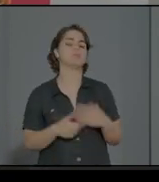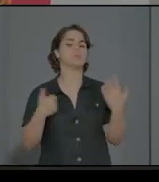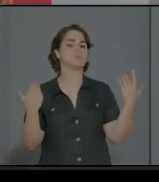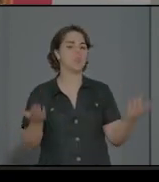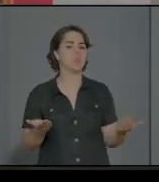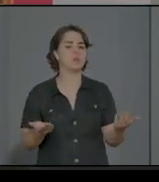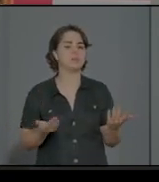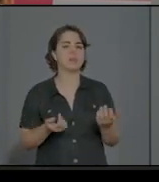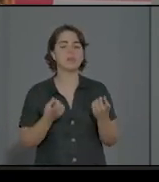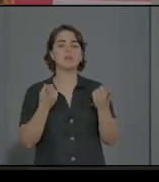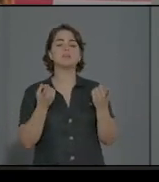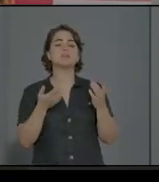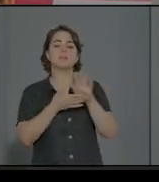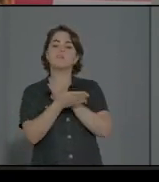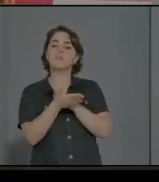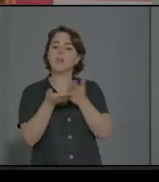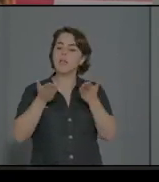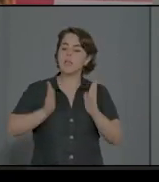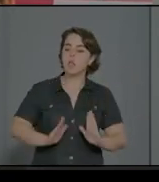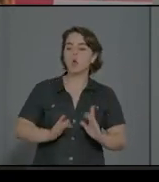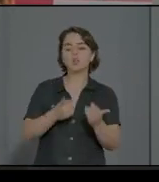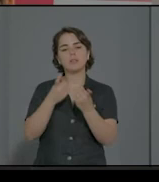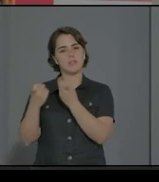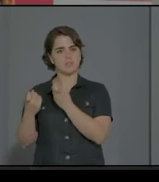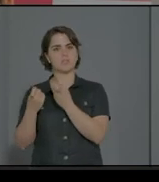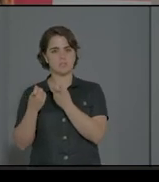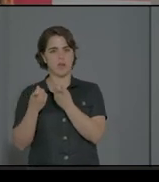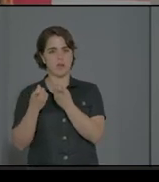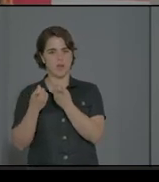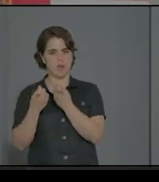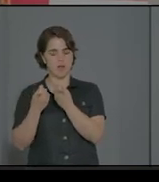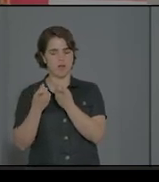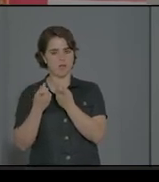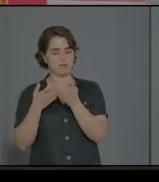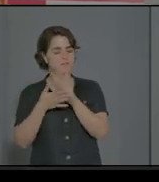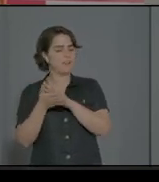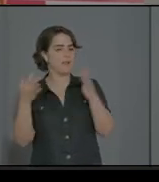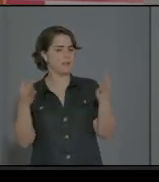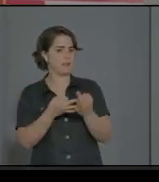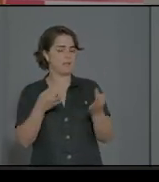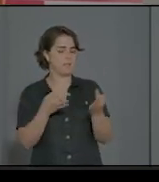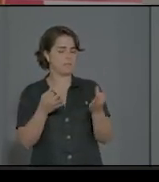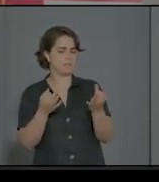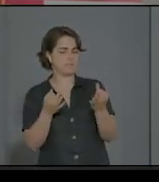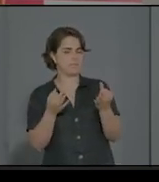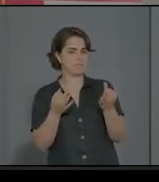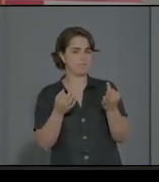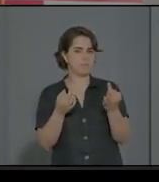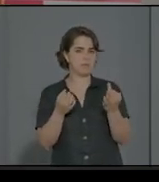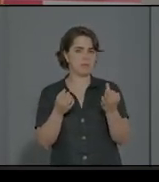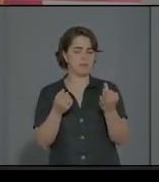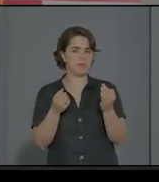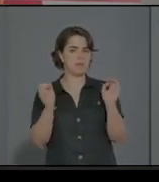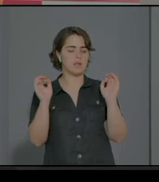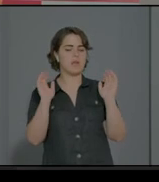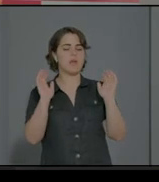hijo. Es decir, en niños con desarrollo típico, la integración funciona